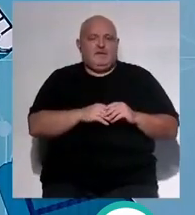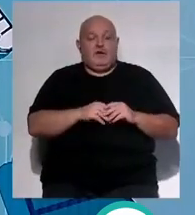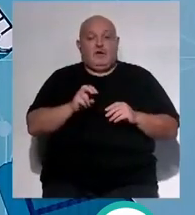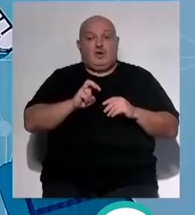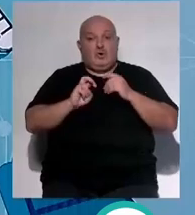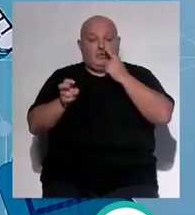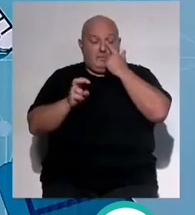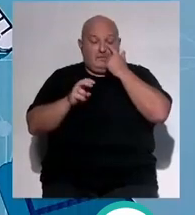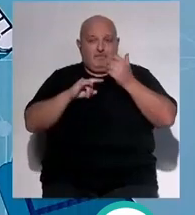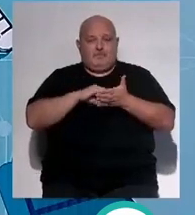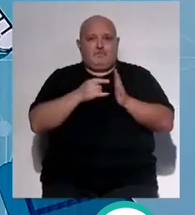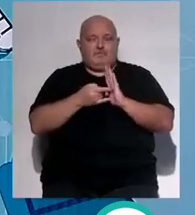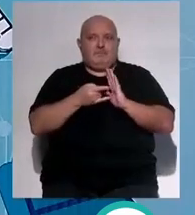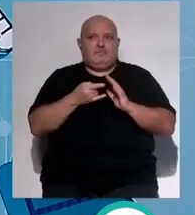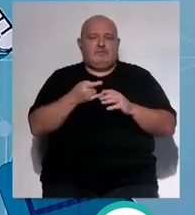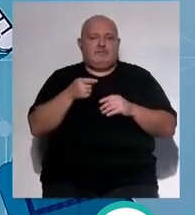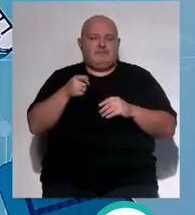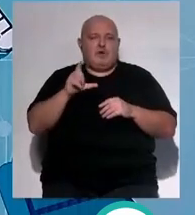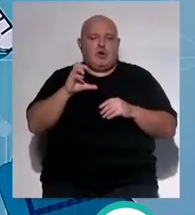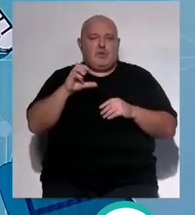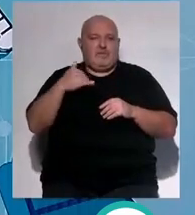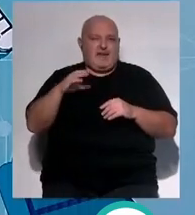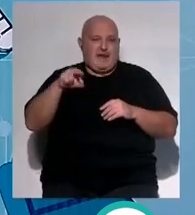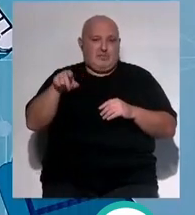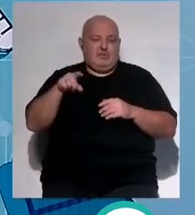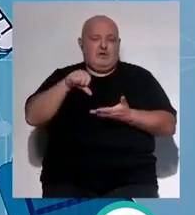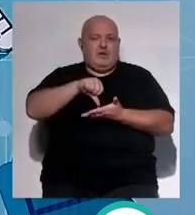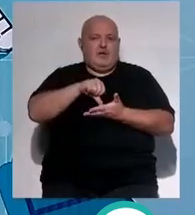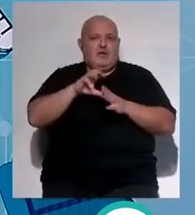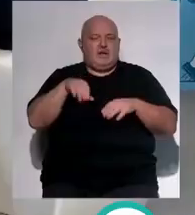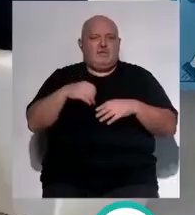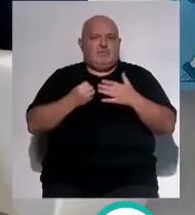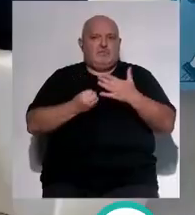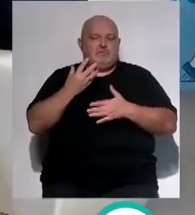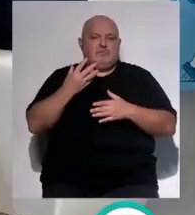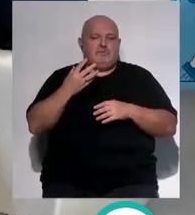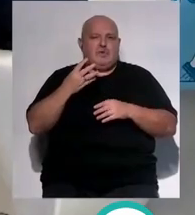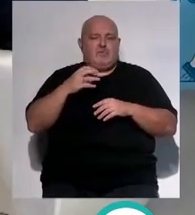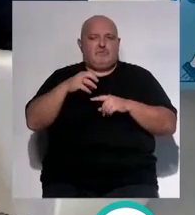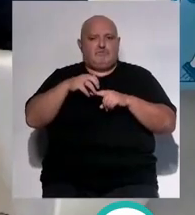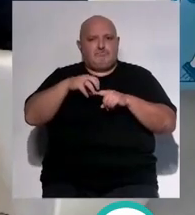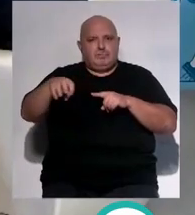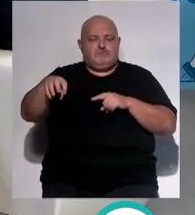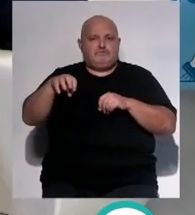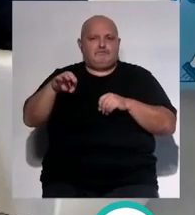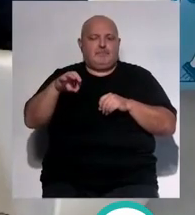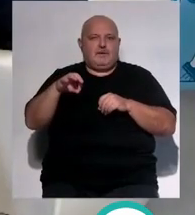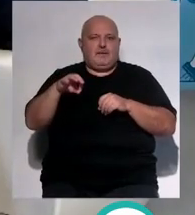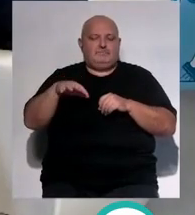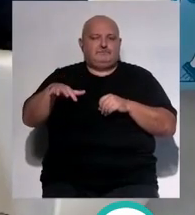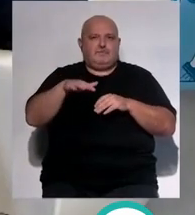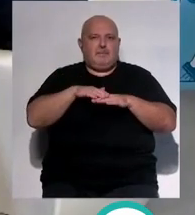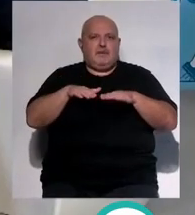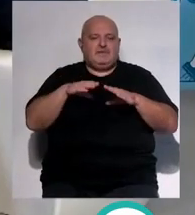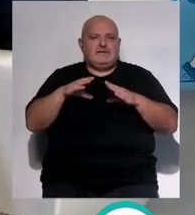otro de los proyectos que López Cano tiene en Cádiz Capital es la apuesta en marcha de un centro periférico en la